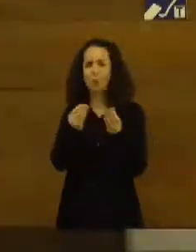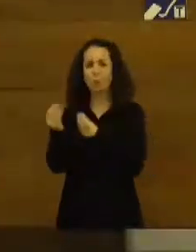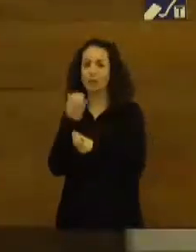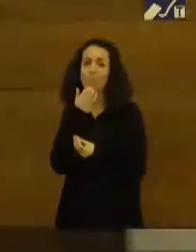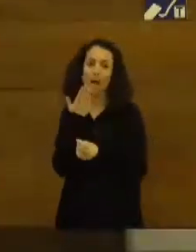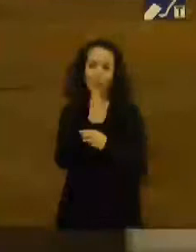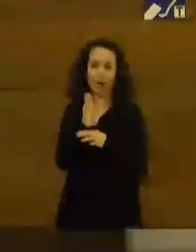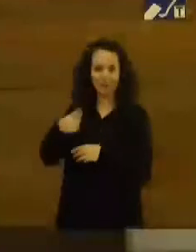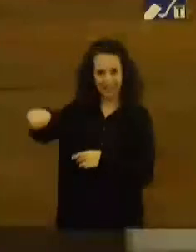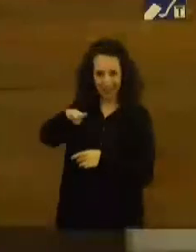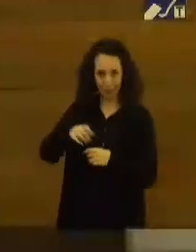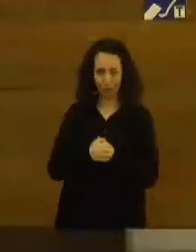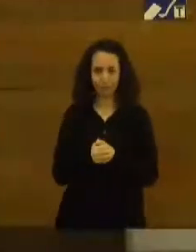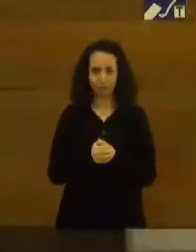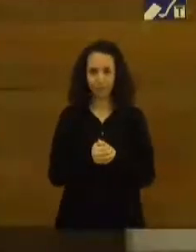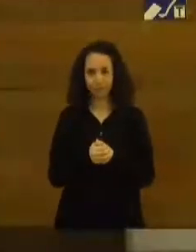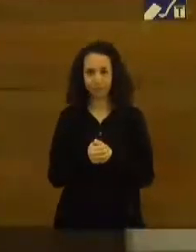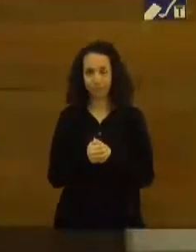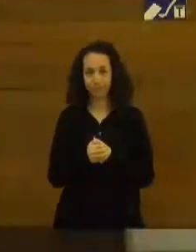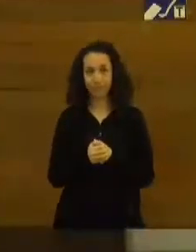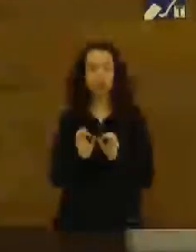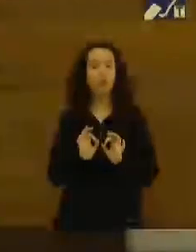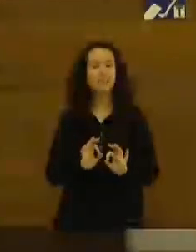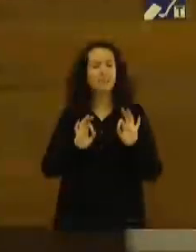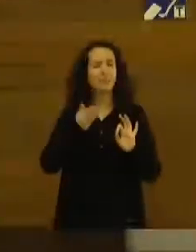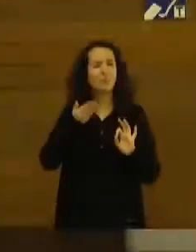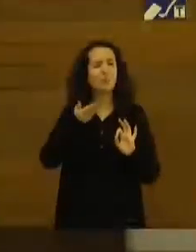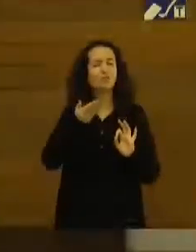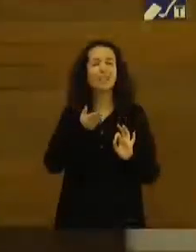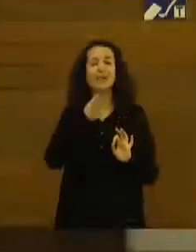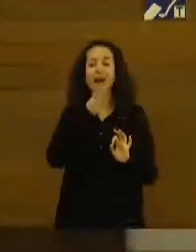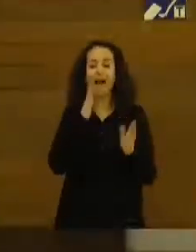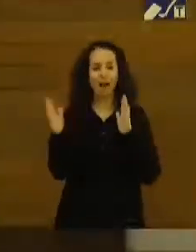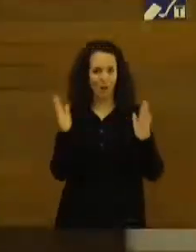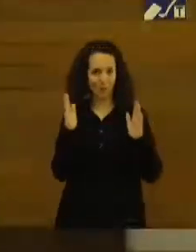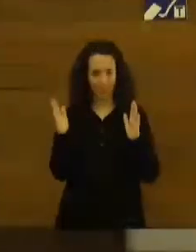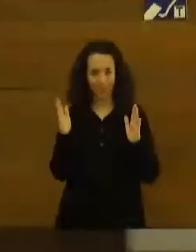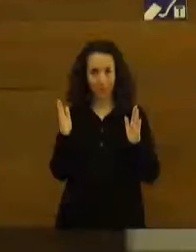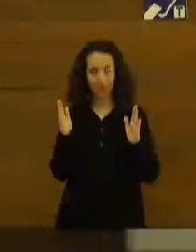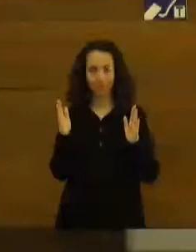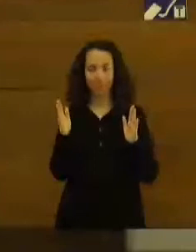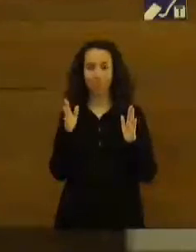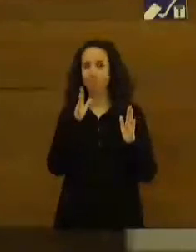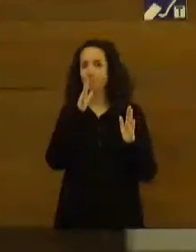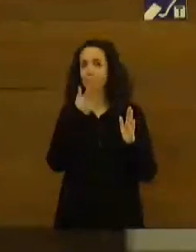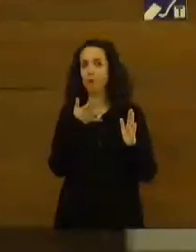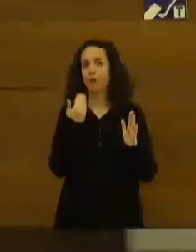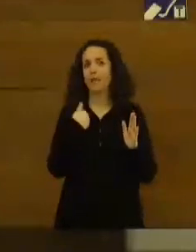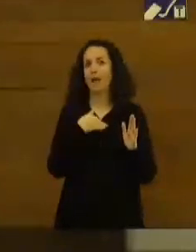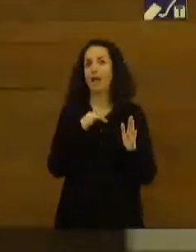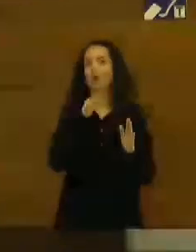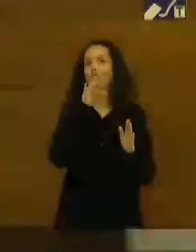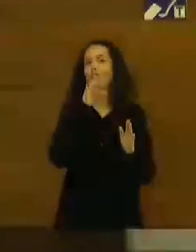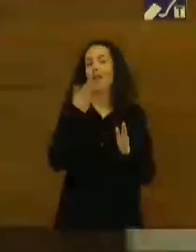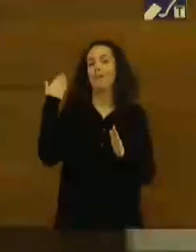están aquí hoy representadas. Esto es especialmente relevante en estos momentos en el que, arrastrando aún los ecos de la